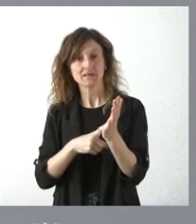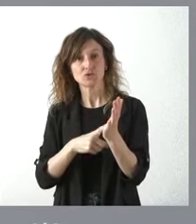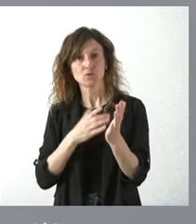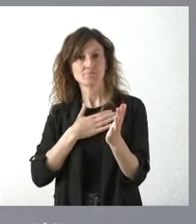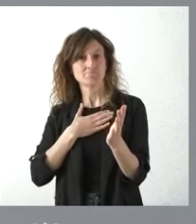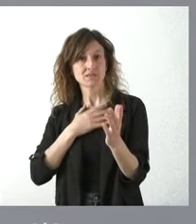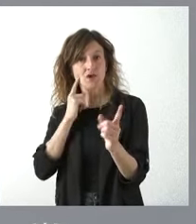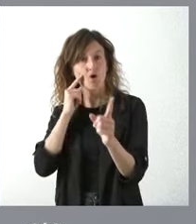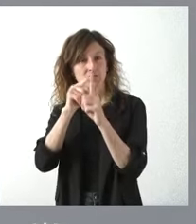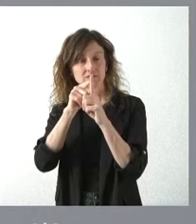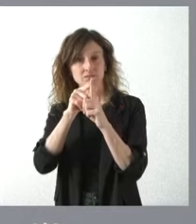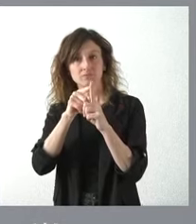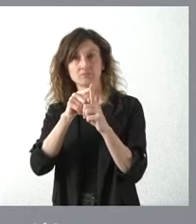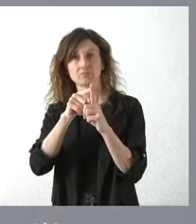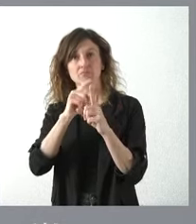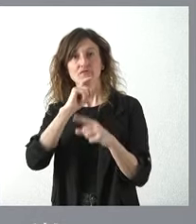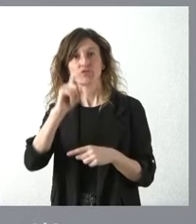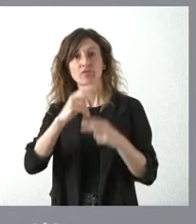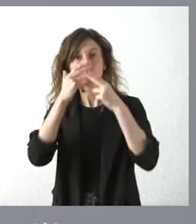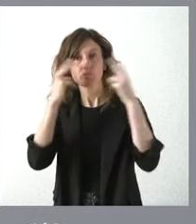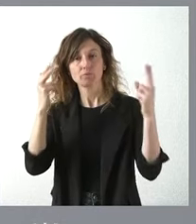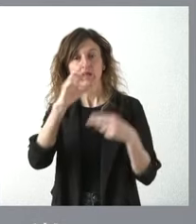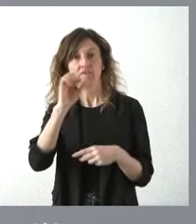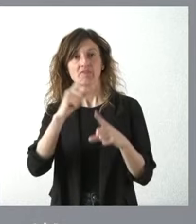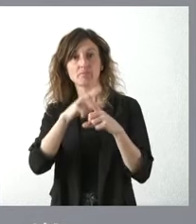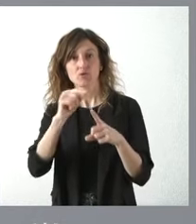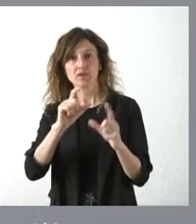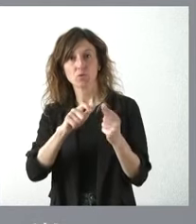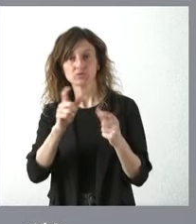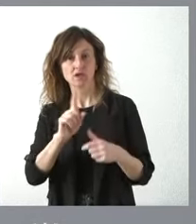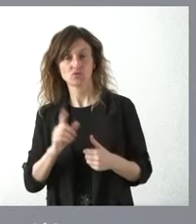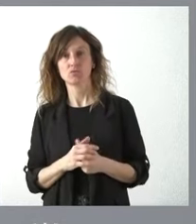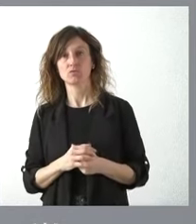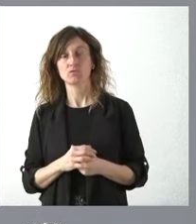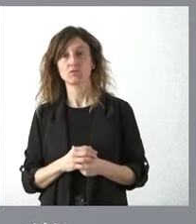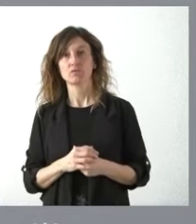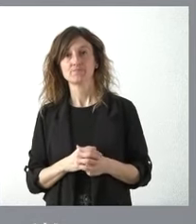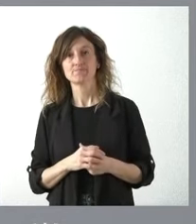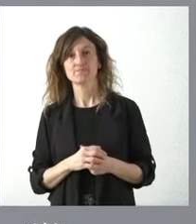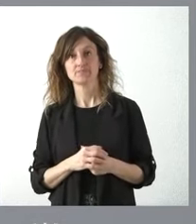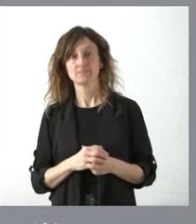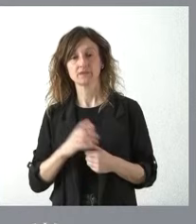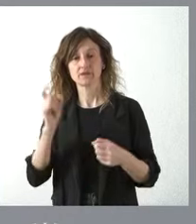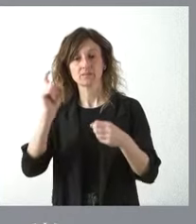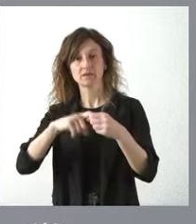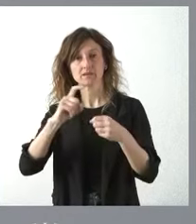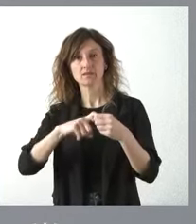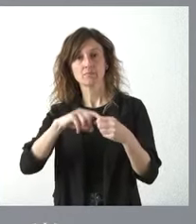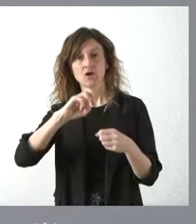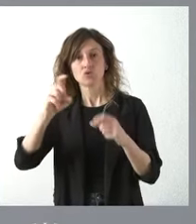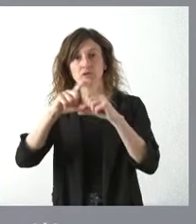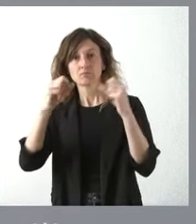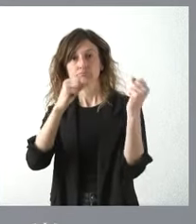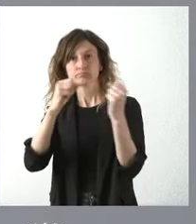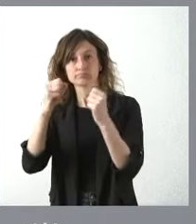de fundación pública 100% de la Junta de Castilla y León ni siquiera mayoritariamente de la Junta de Castilla y León y que participan otro mucho tipo de instituciones